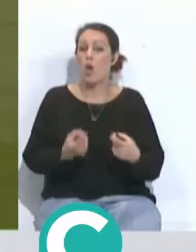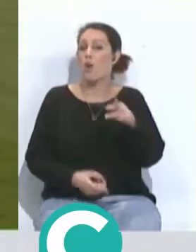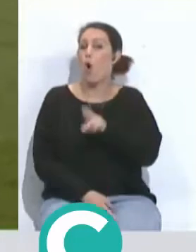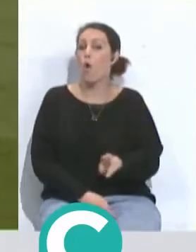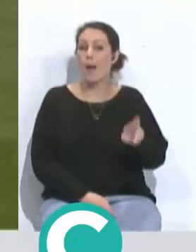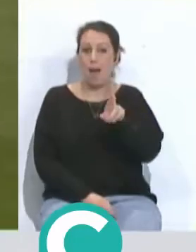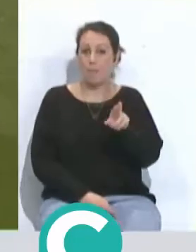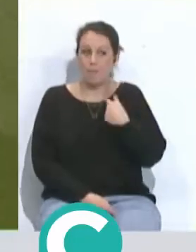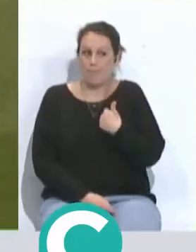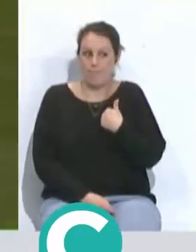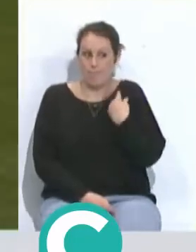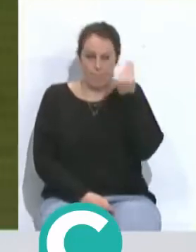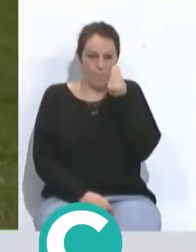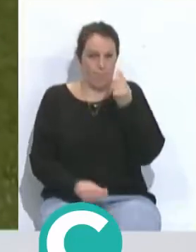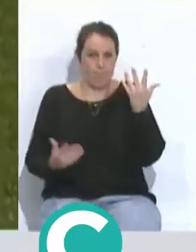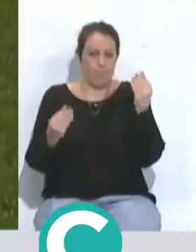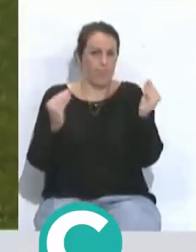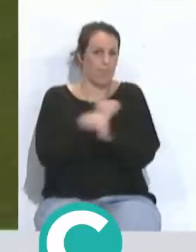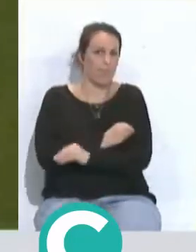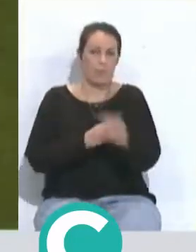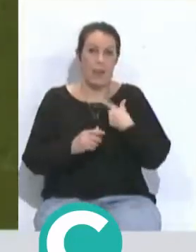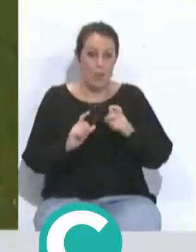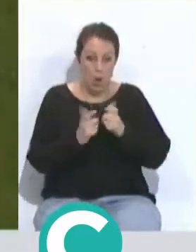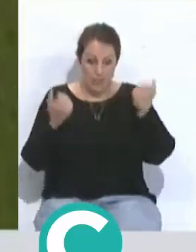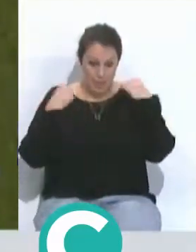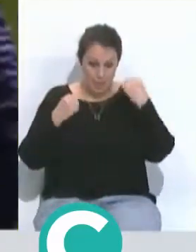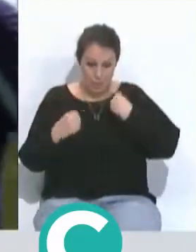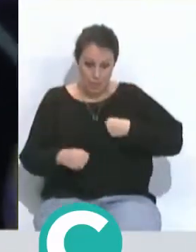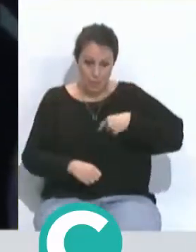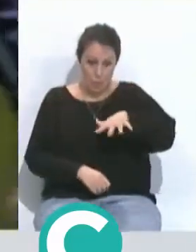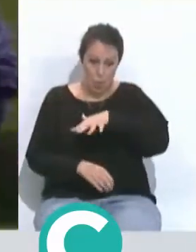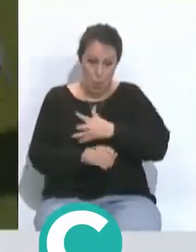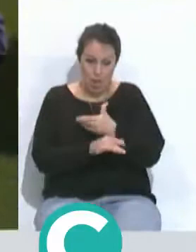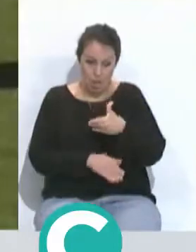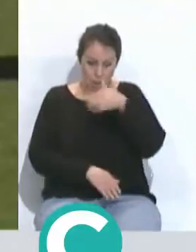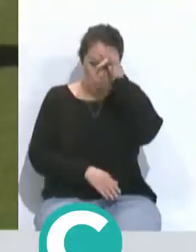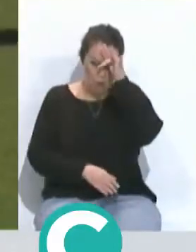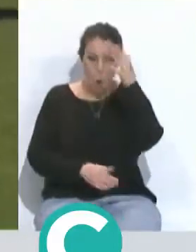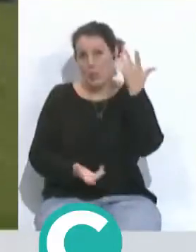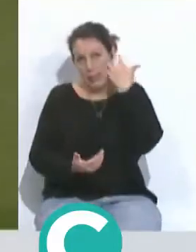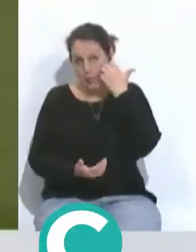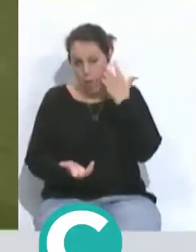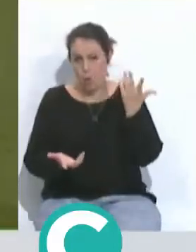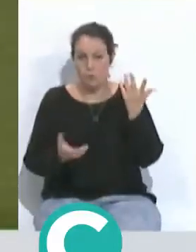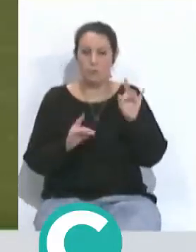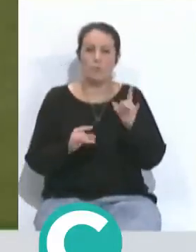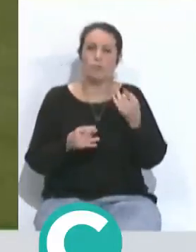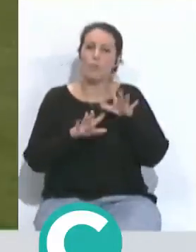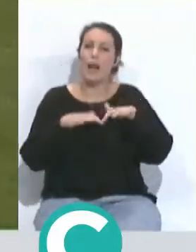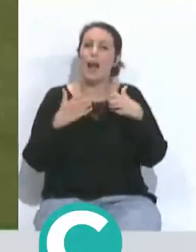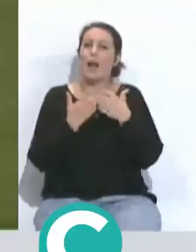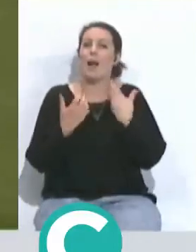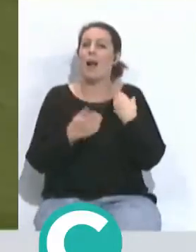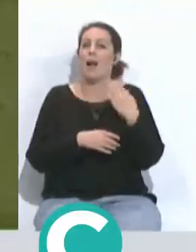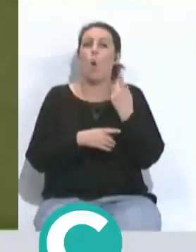creo que sea por recuperar tradiciones, yo creo que es positivo de que el equipo entrene en el lugar donde va a jugar el domingo, el sábado. Piensa, piensa que tú en Carranza, un día de